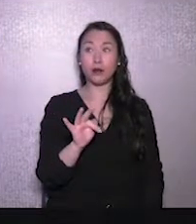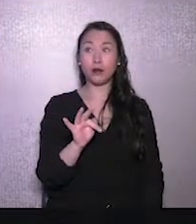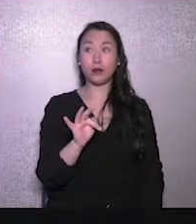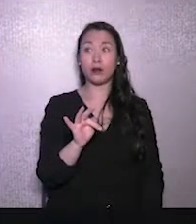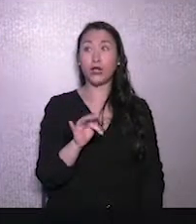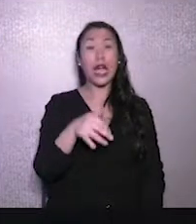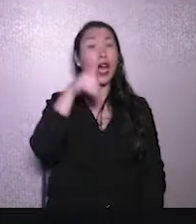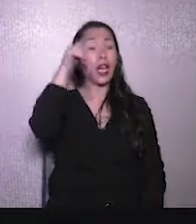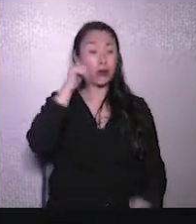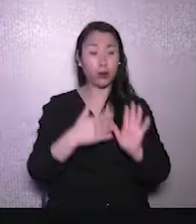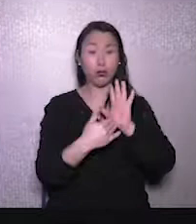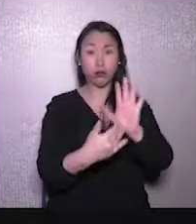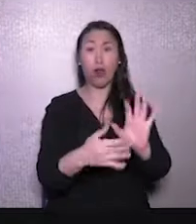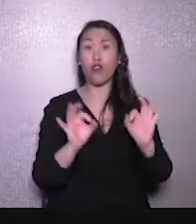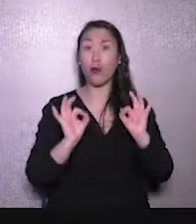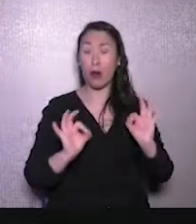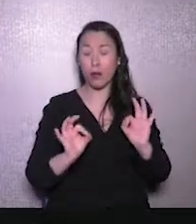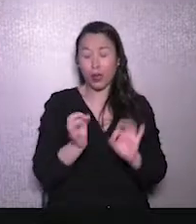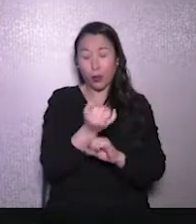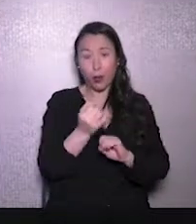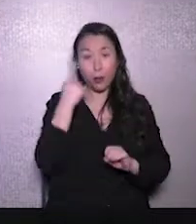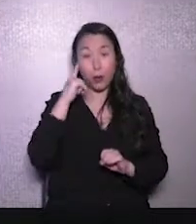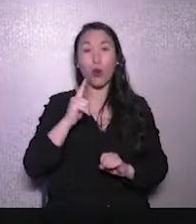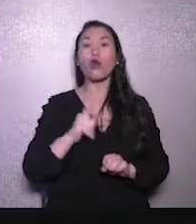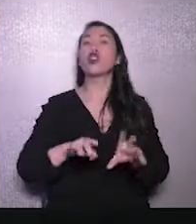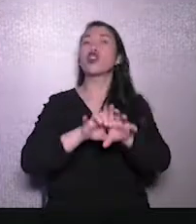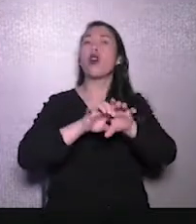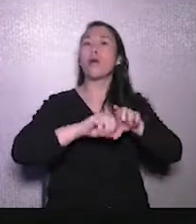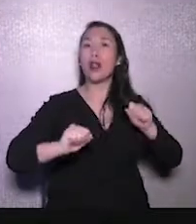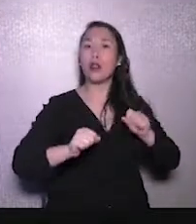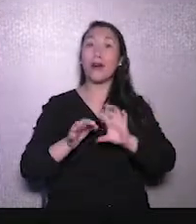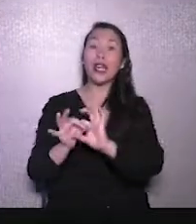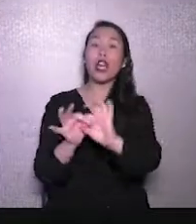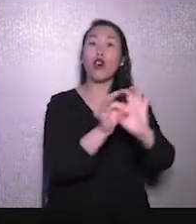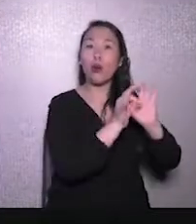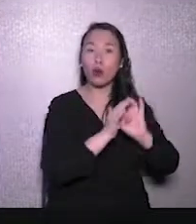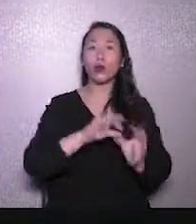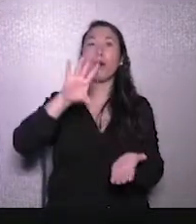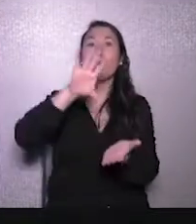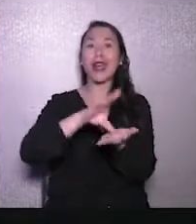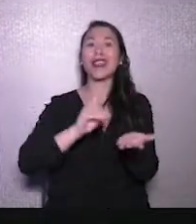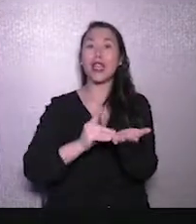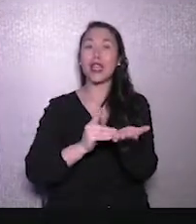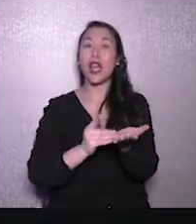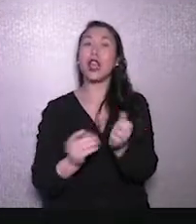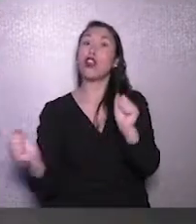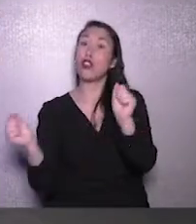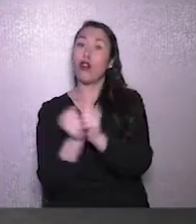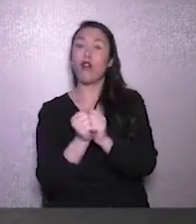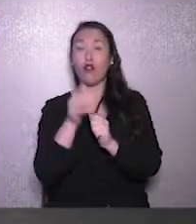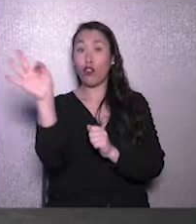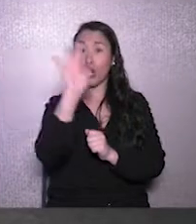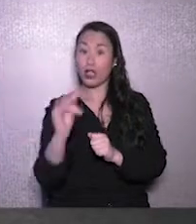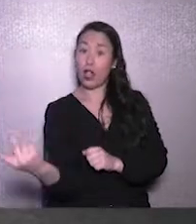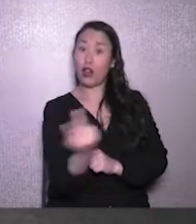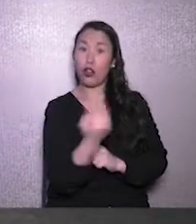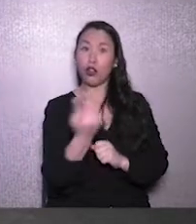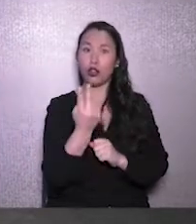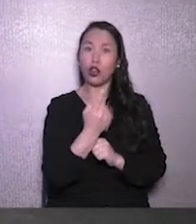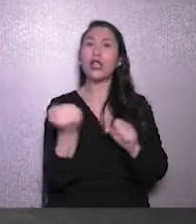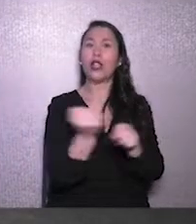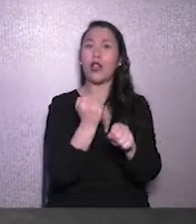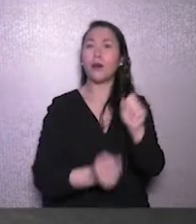formalmente ayer, un convenio. Para que en conjunto, País Digital con FONASA, trabajemos en el desarrollo de las